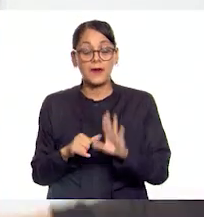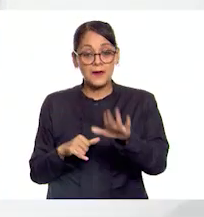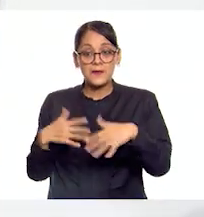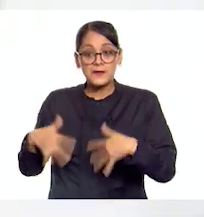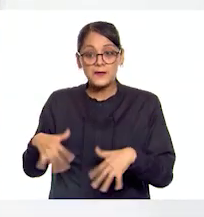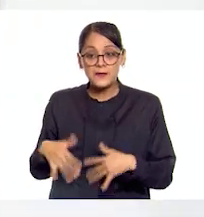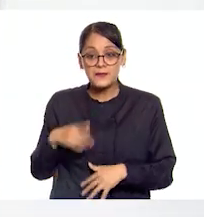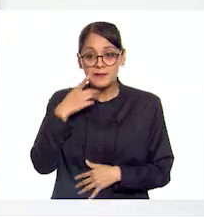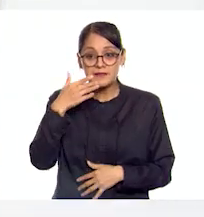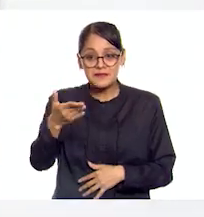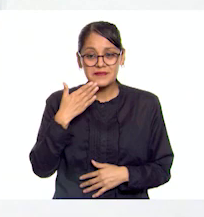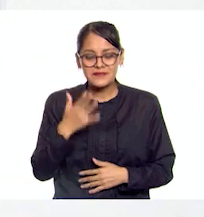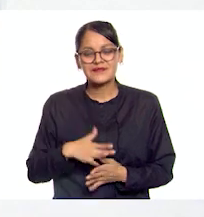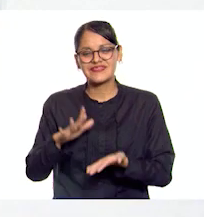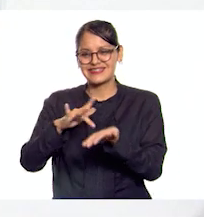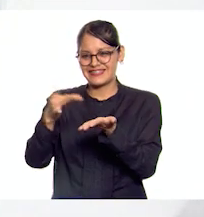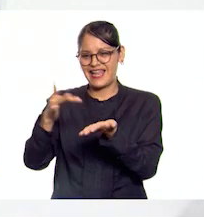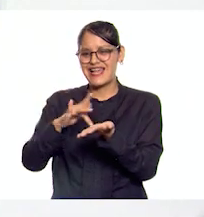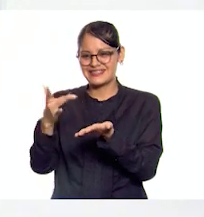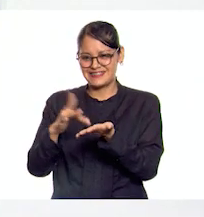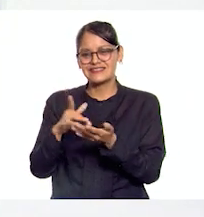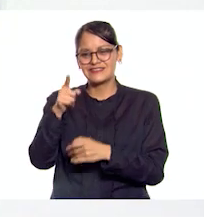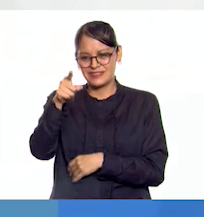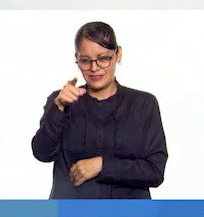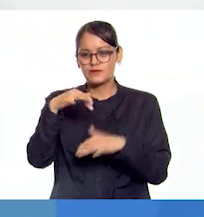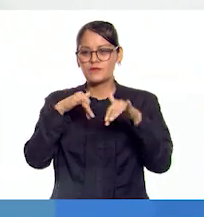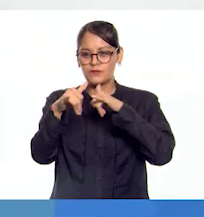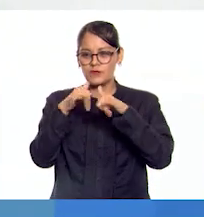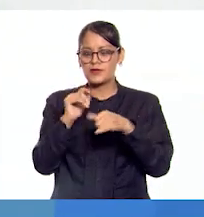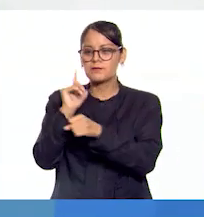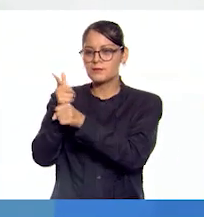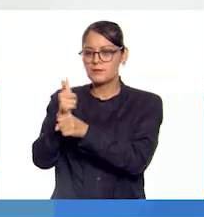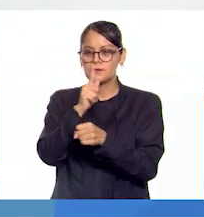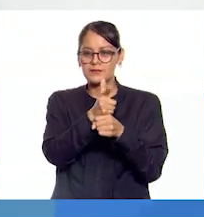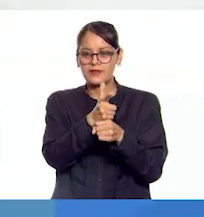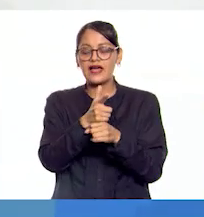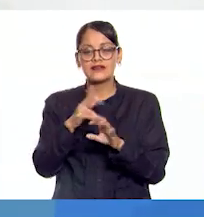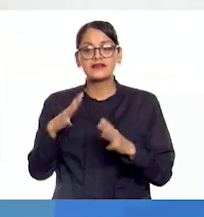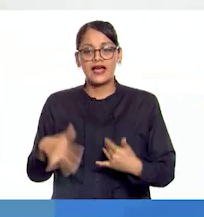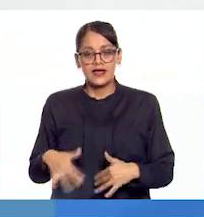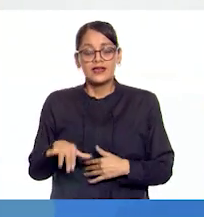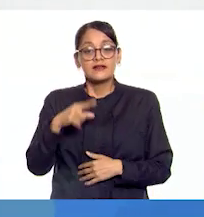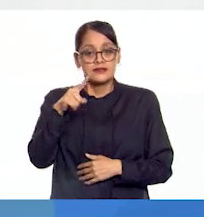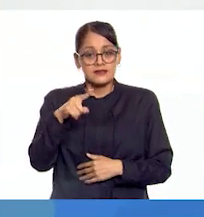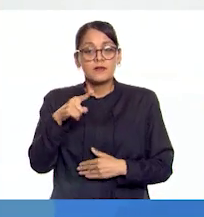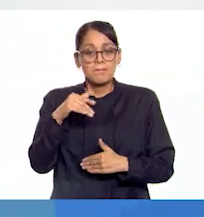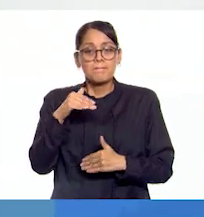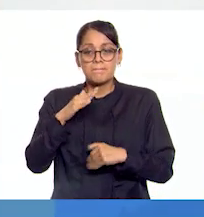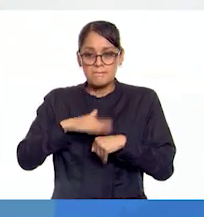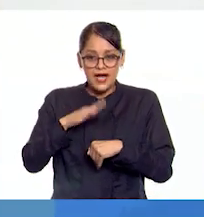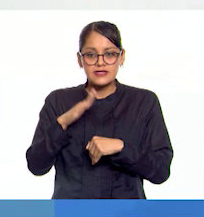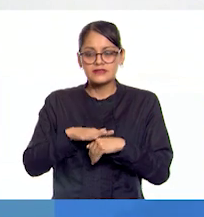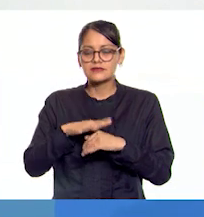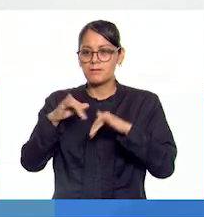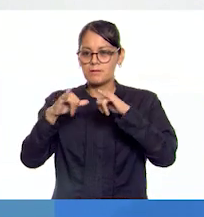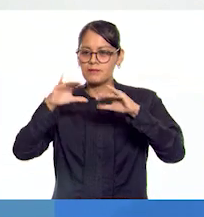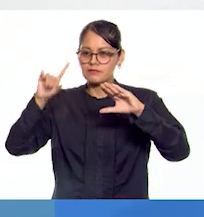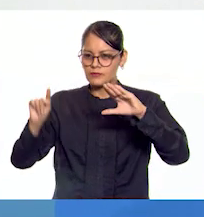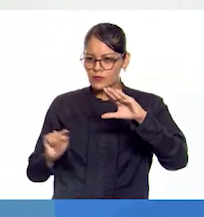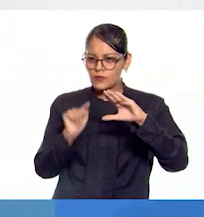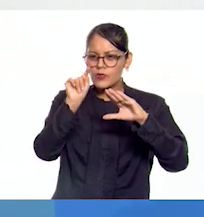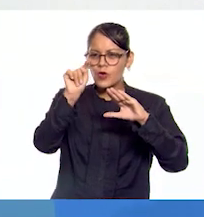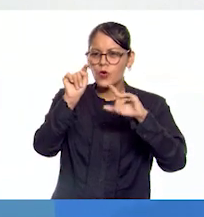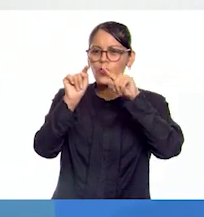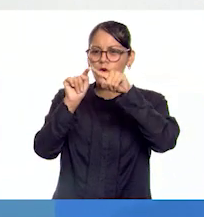romper. Gracias a este mapa podemos darnos cuenta de la extensión y la excelente ubicación que tuvo la